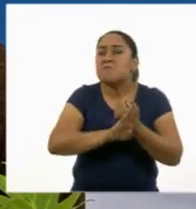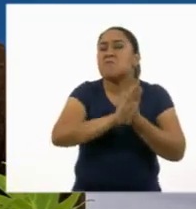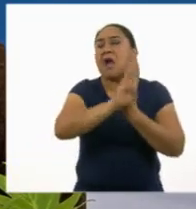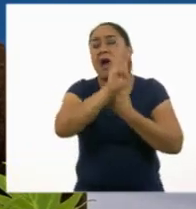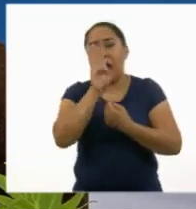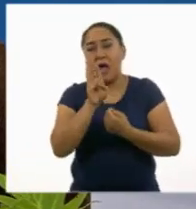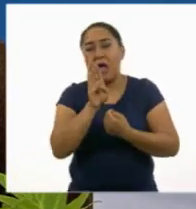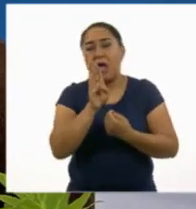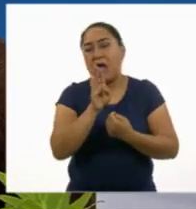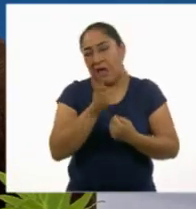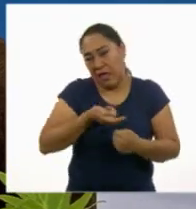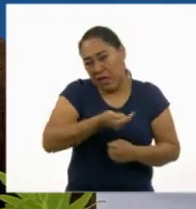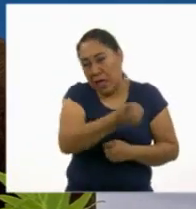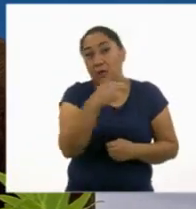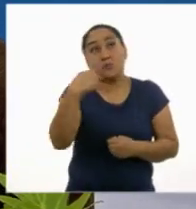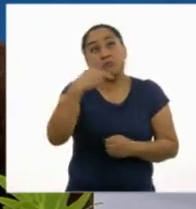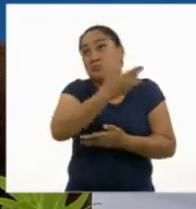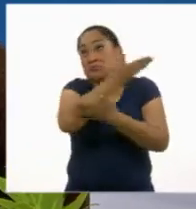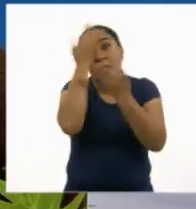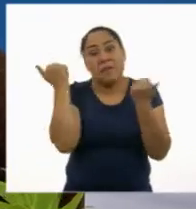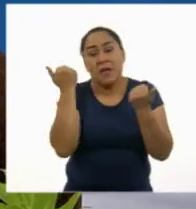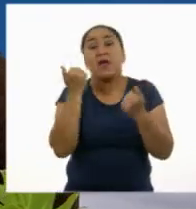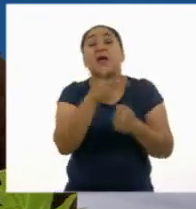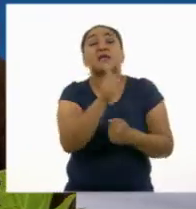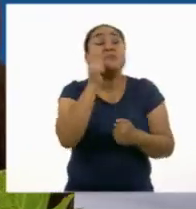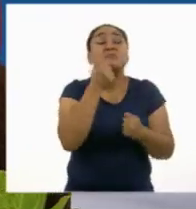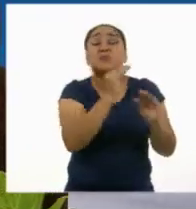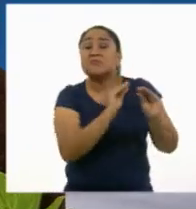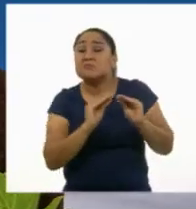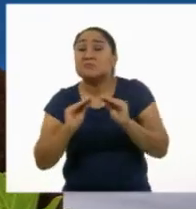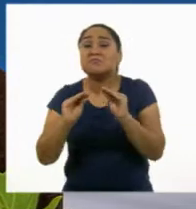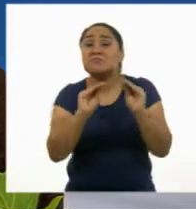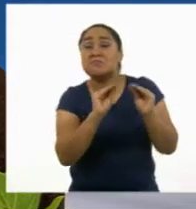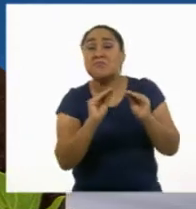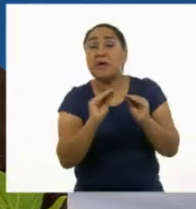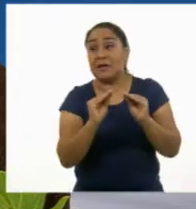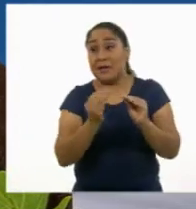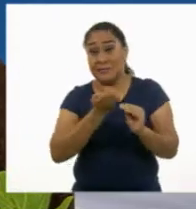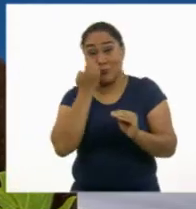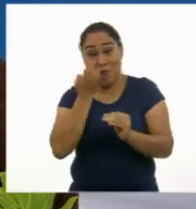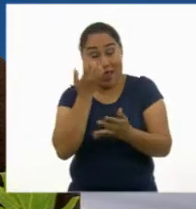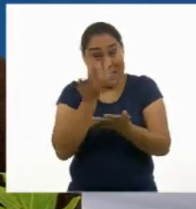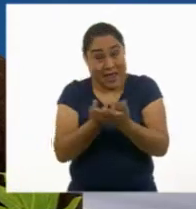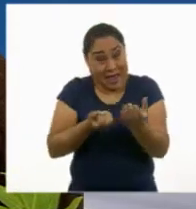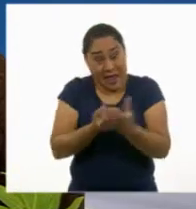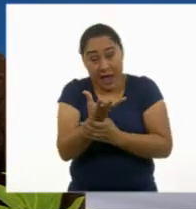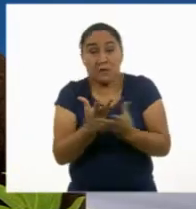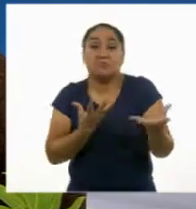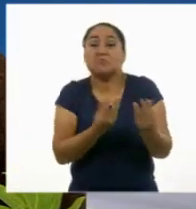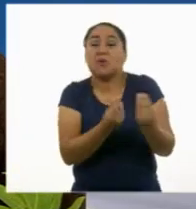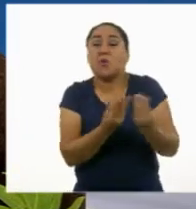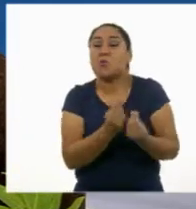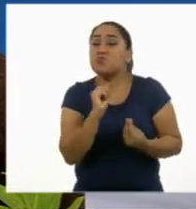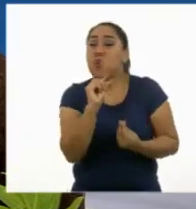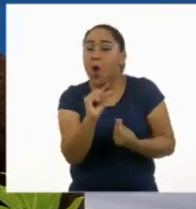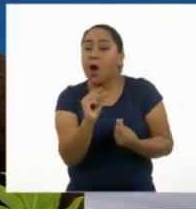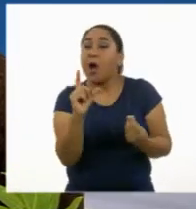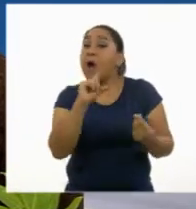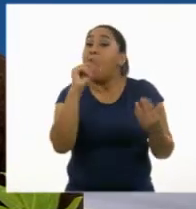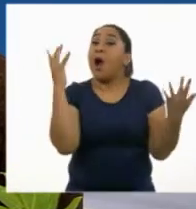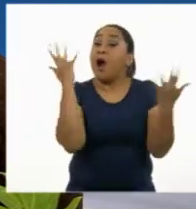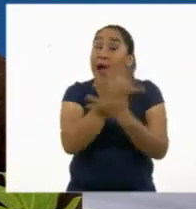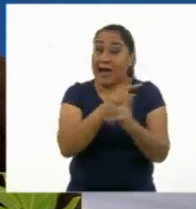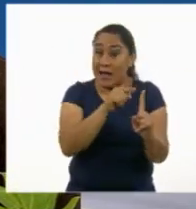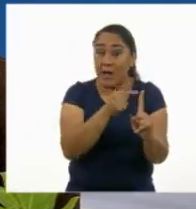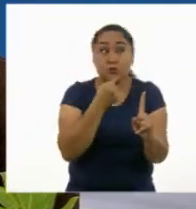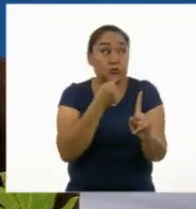nombre porque casi no hablaba. Y a la hora del recreo, pues nadie se juntaba con él. Resulta que siempre se iba a leer detrás